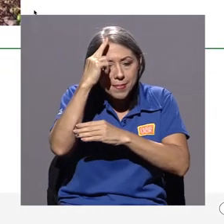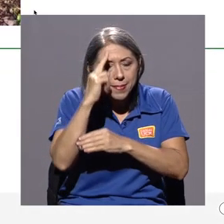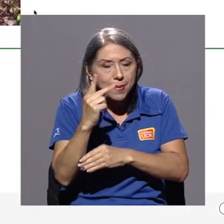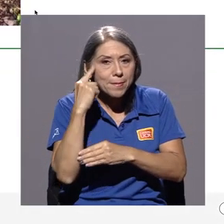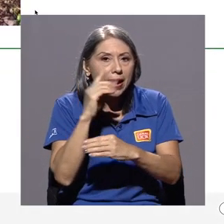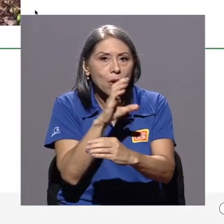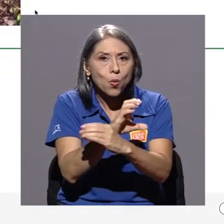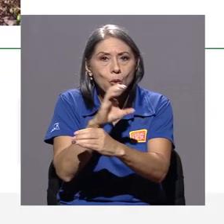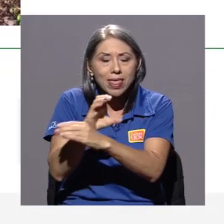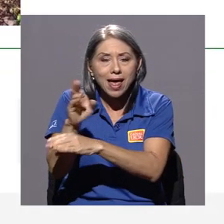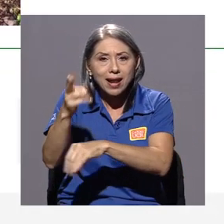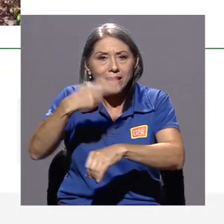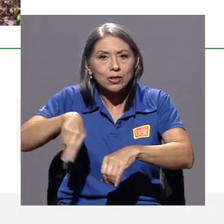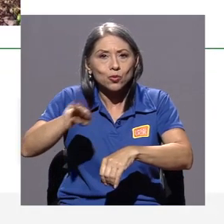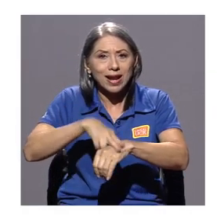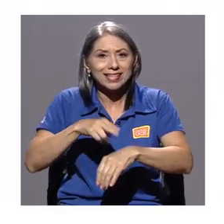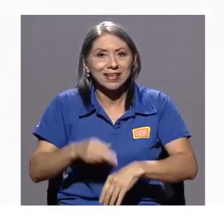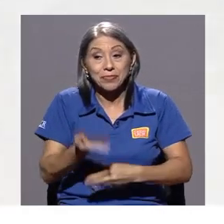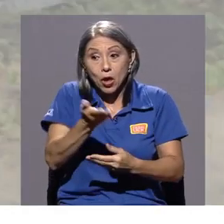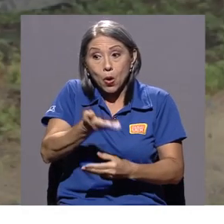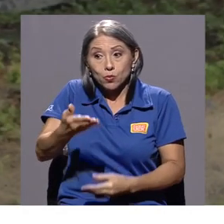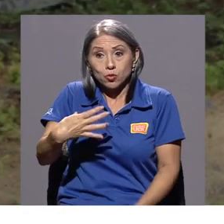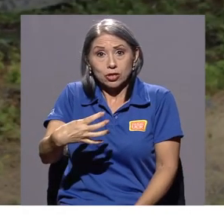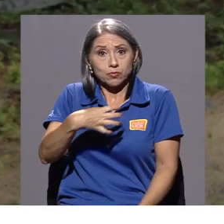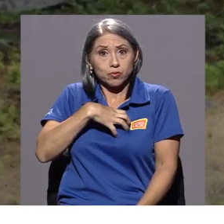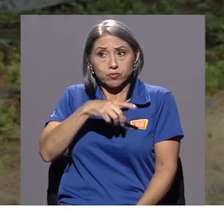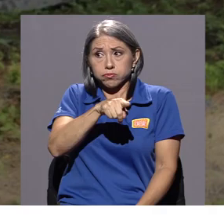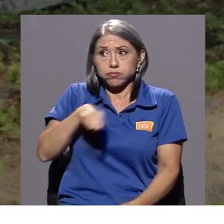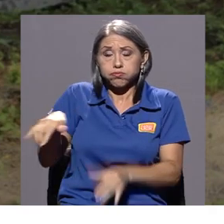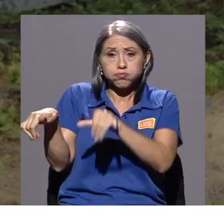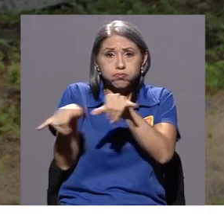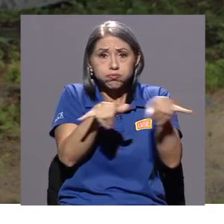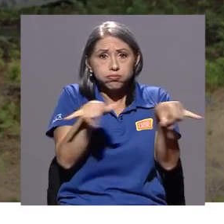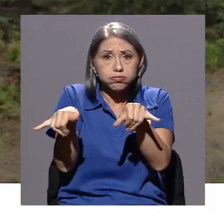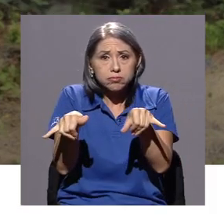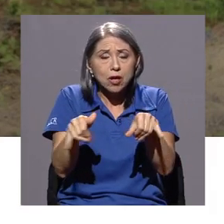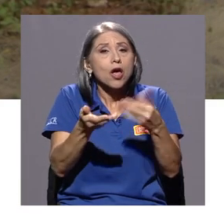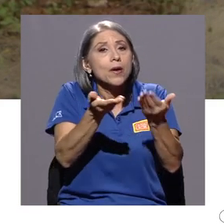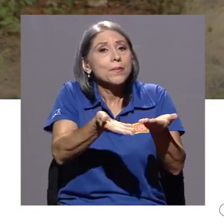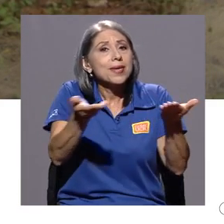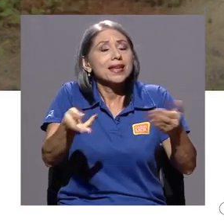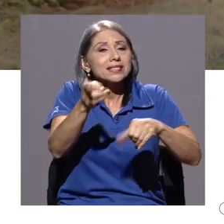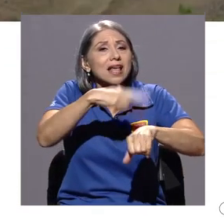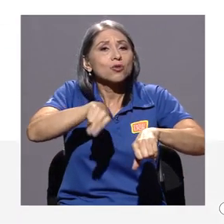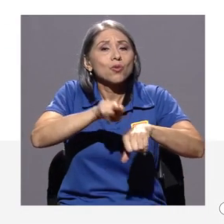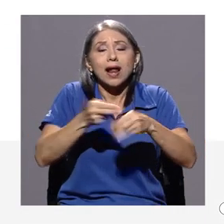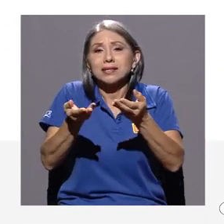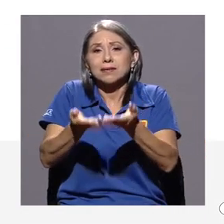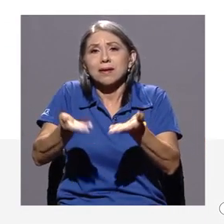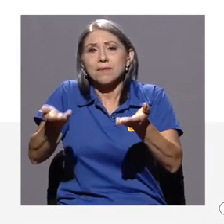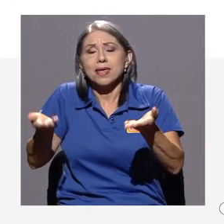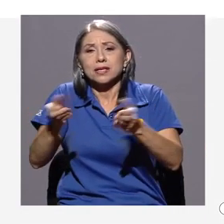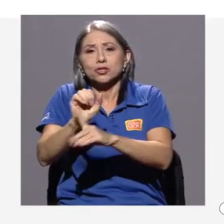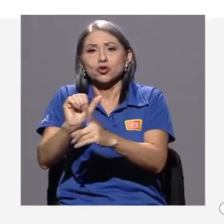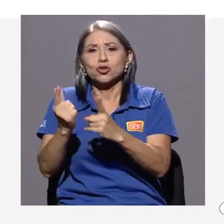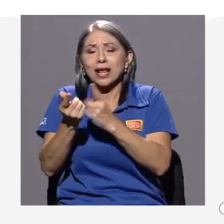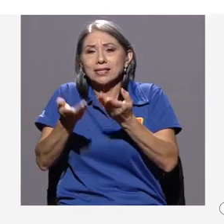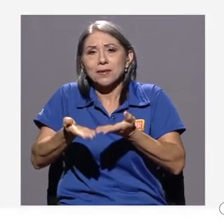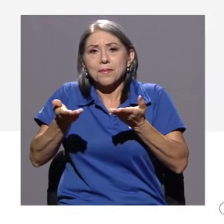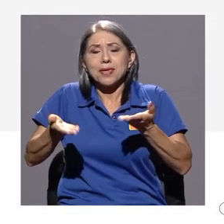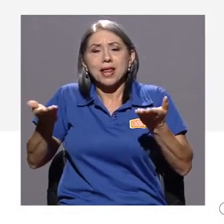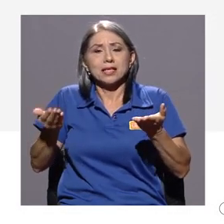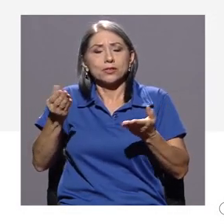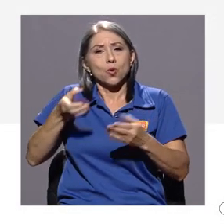y preservar la naturaleza. Los bienes comunes incluyen los bienes naturales, los bienes sociales y los bienes